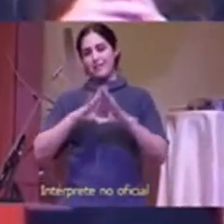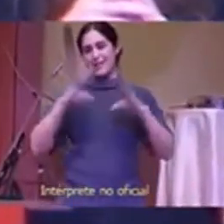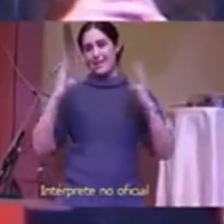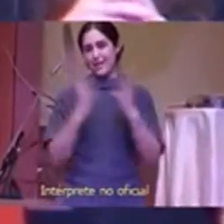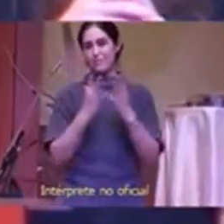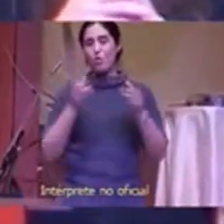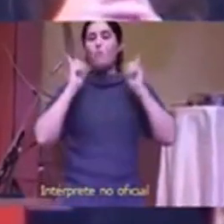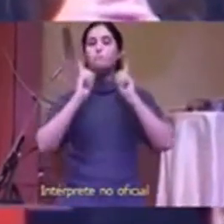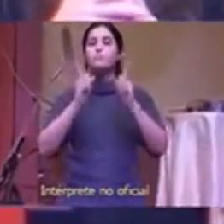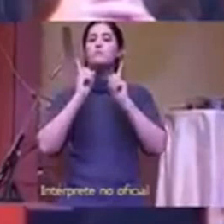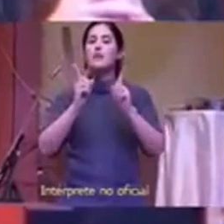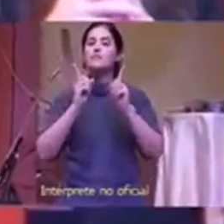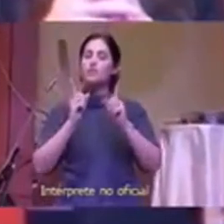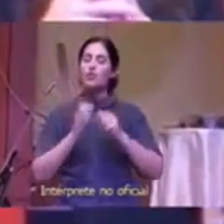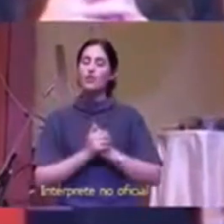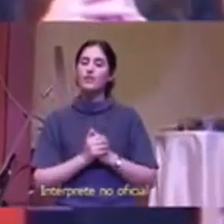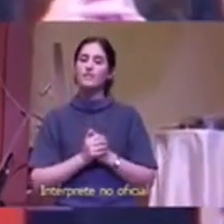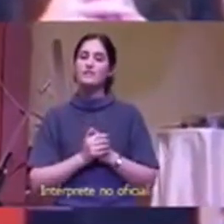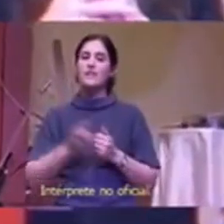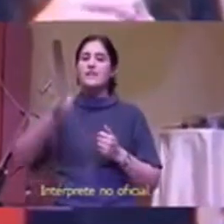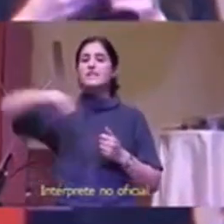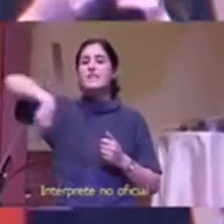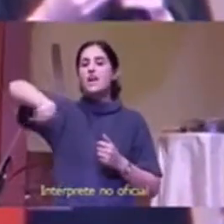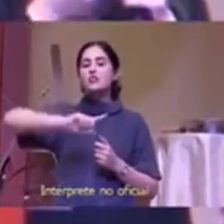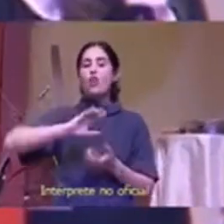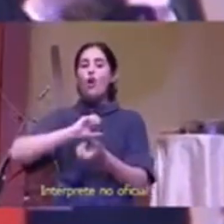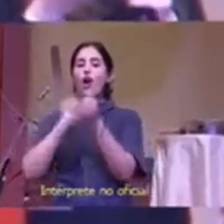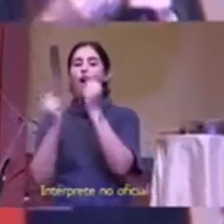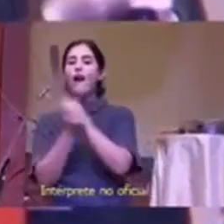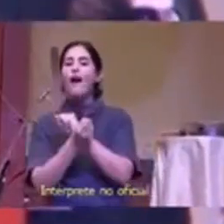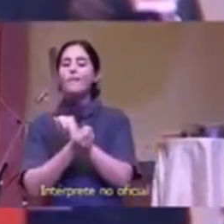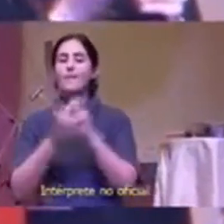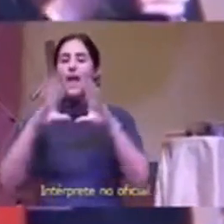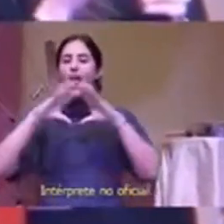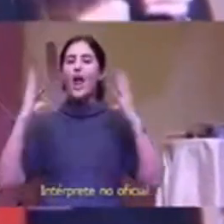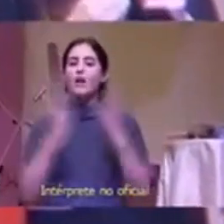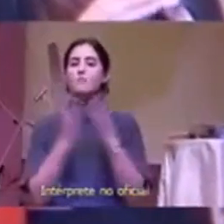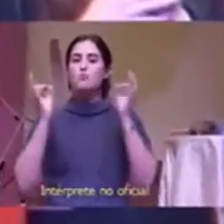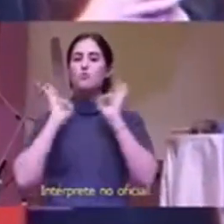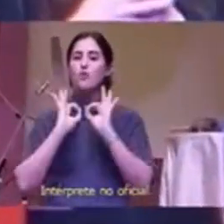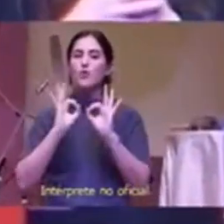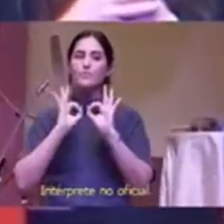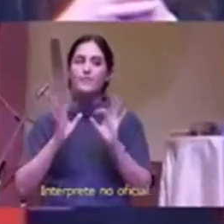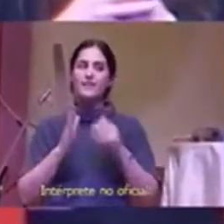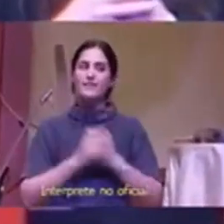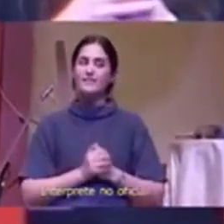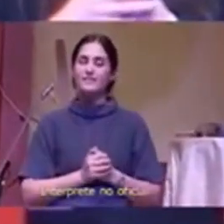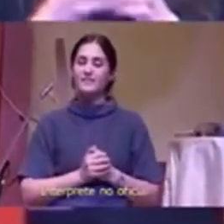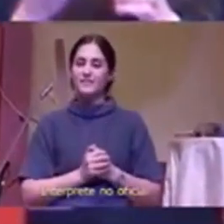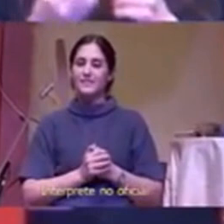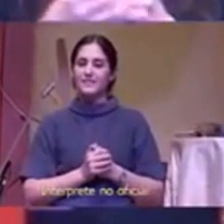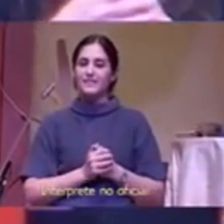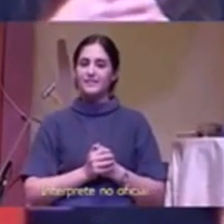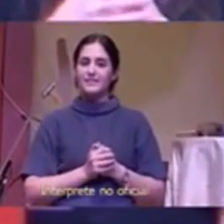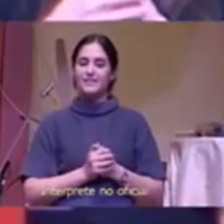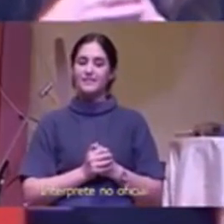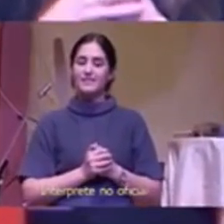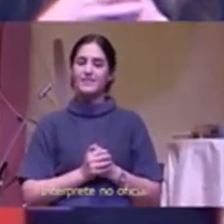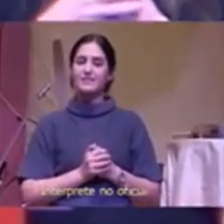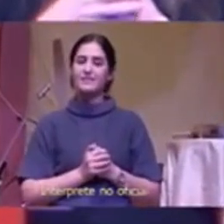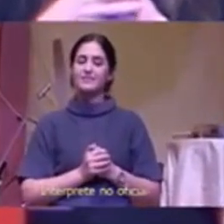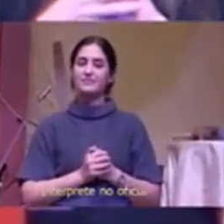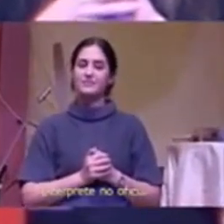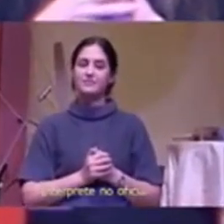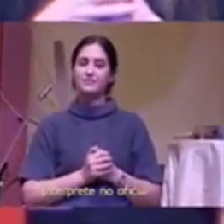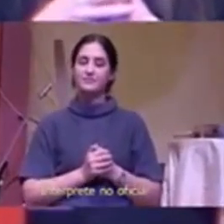pero tienen influencia en todo el mundo ¿entienden lo que